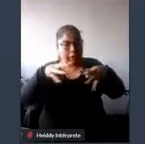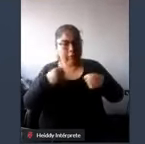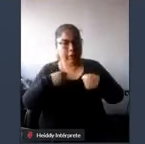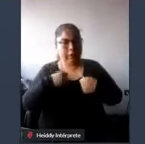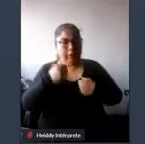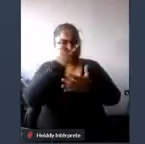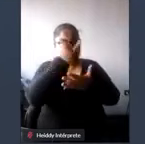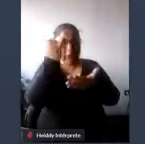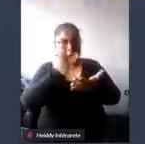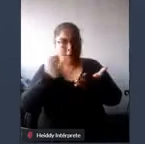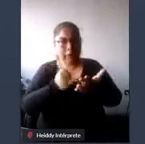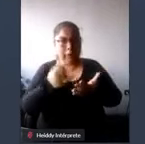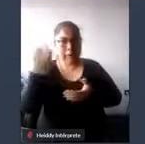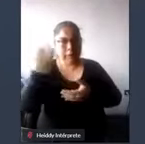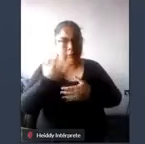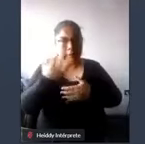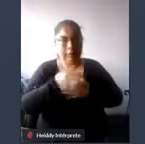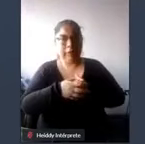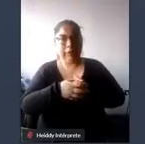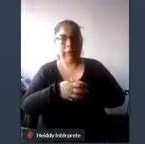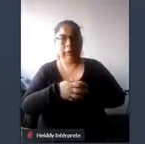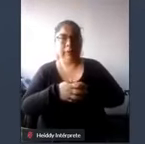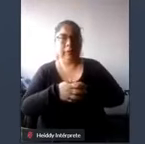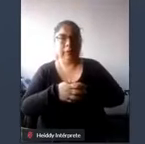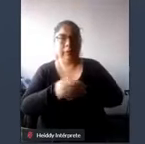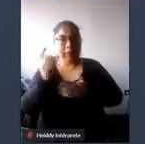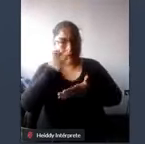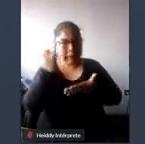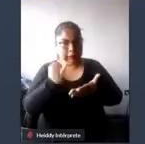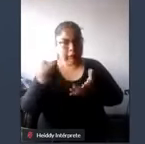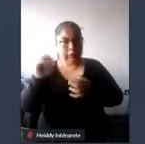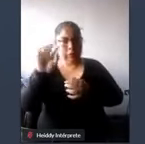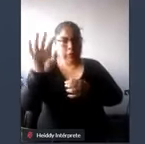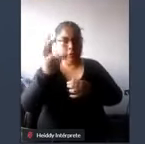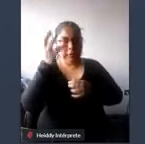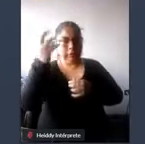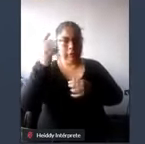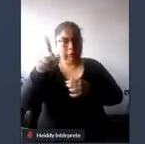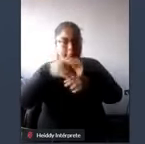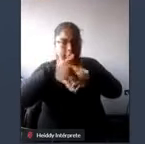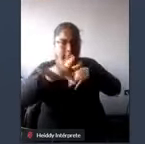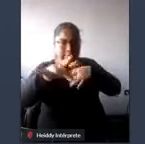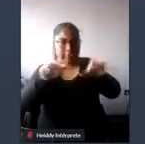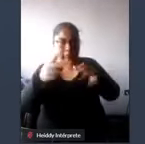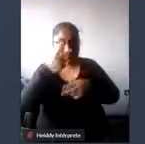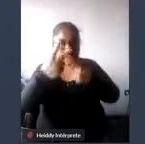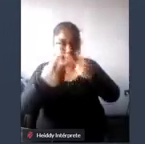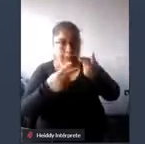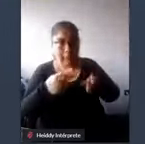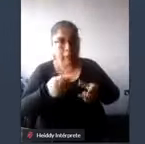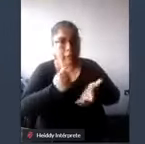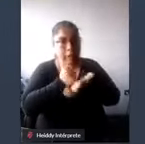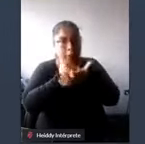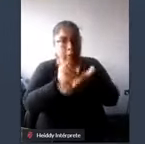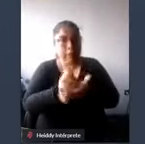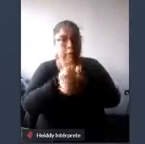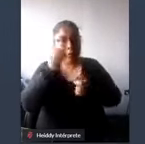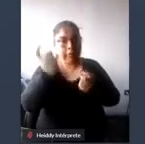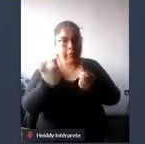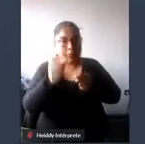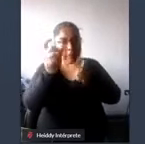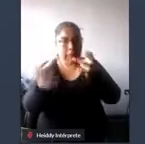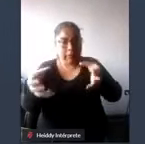diseño especializado el diseño universal no excluirá las ayudas técnicas para grupos particulares